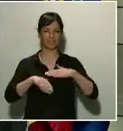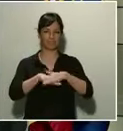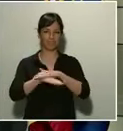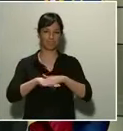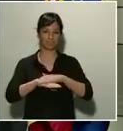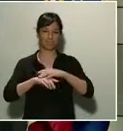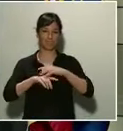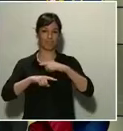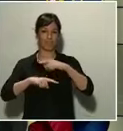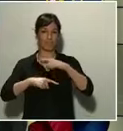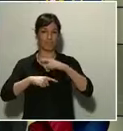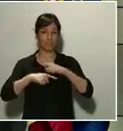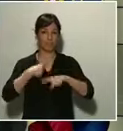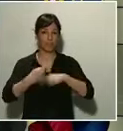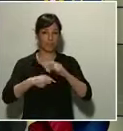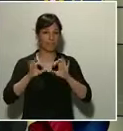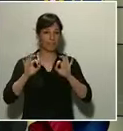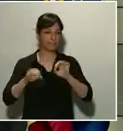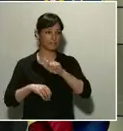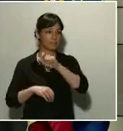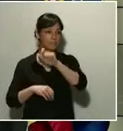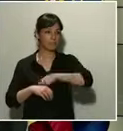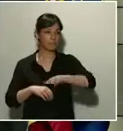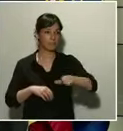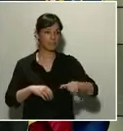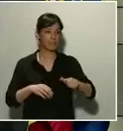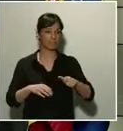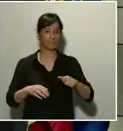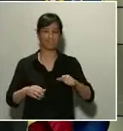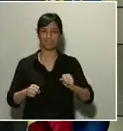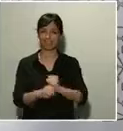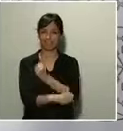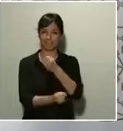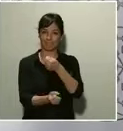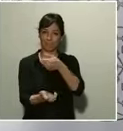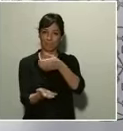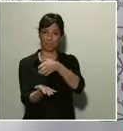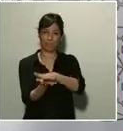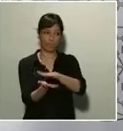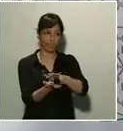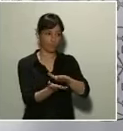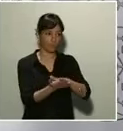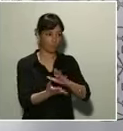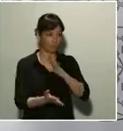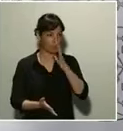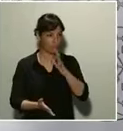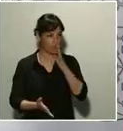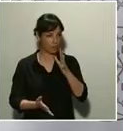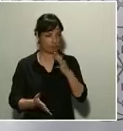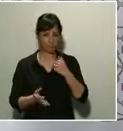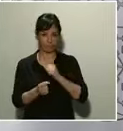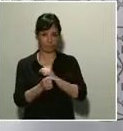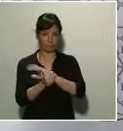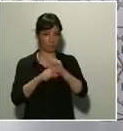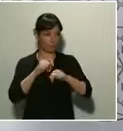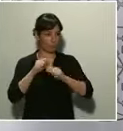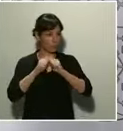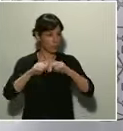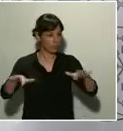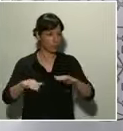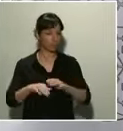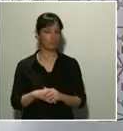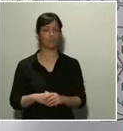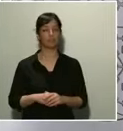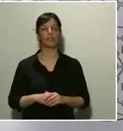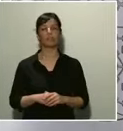de las personas que, desgraciadamente, han fallecido a causa de esta pandemia. El ánimo también a